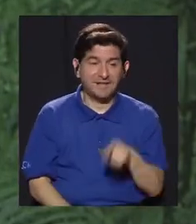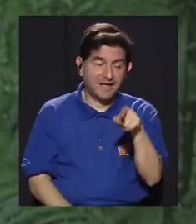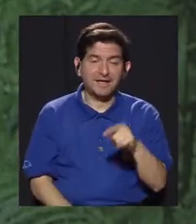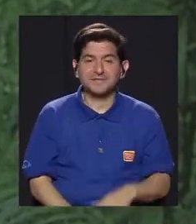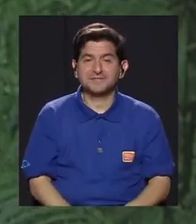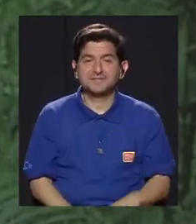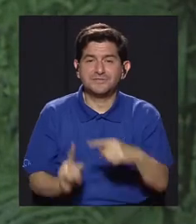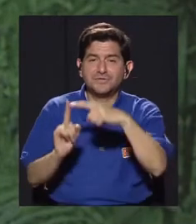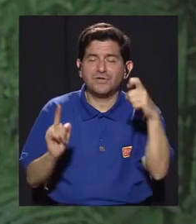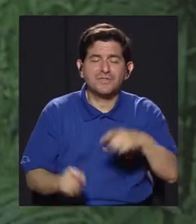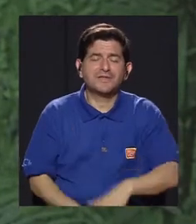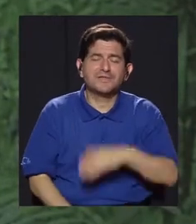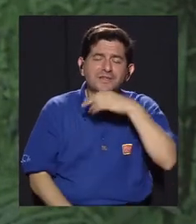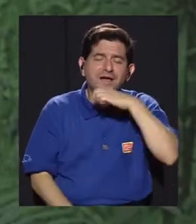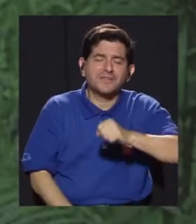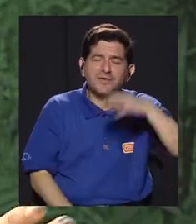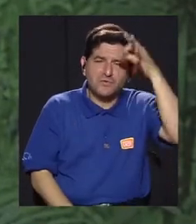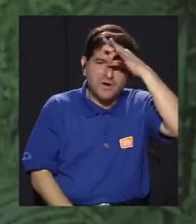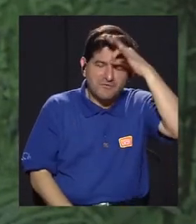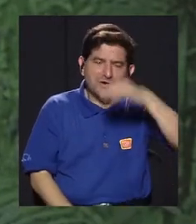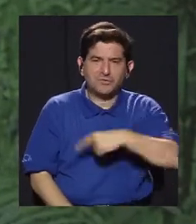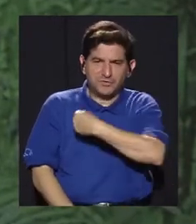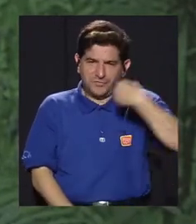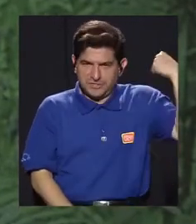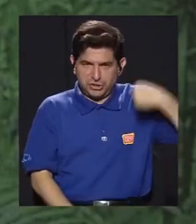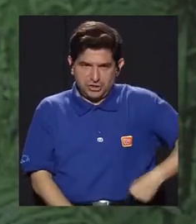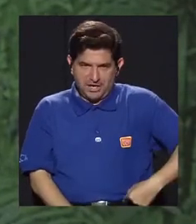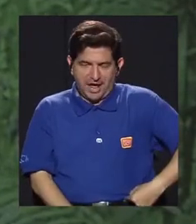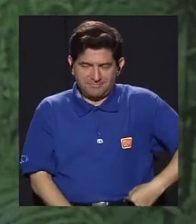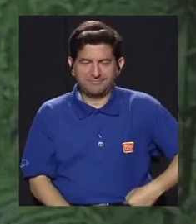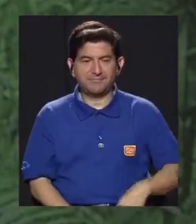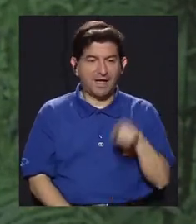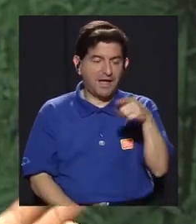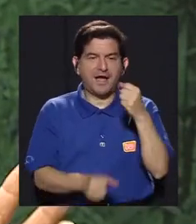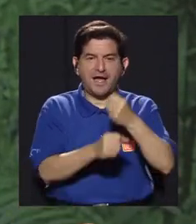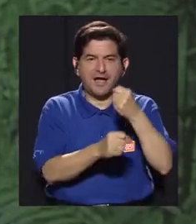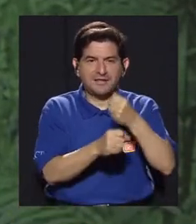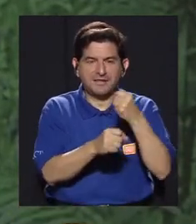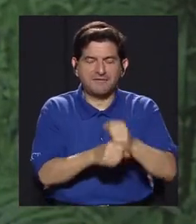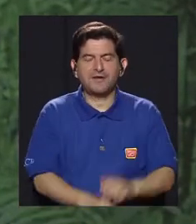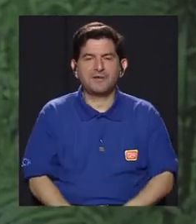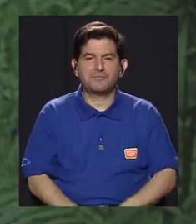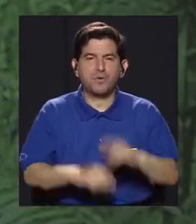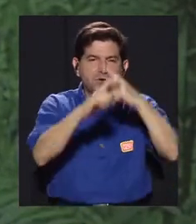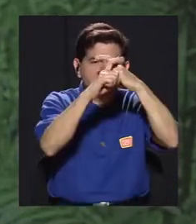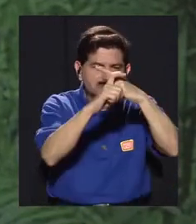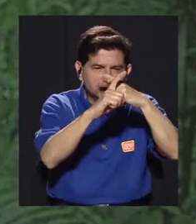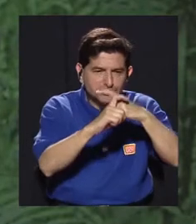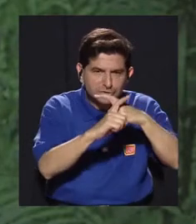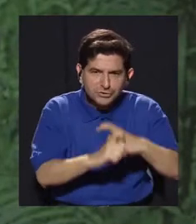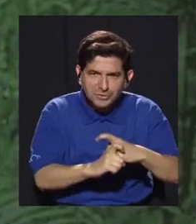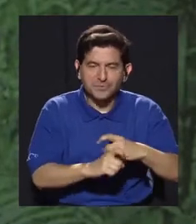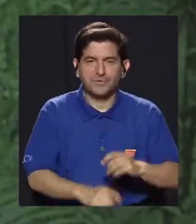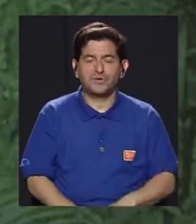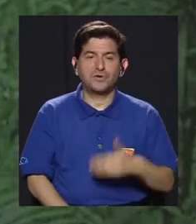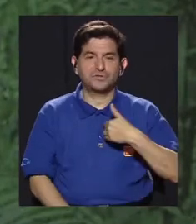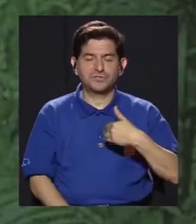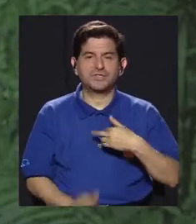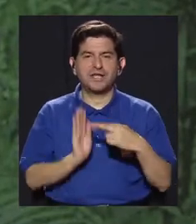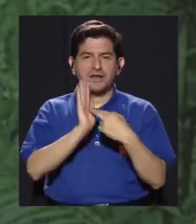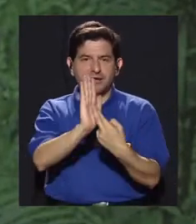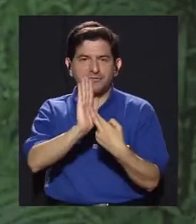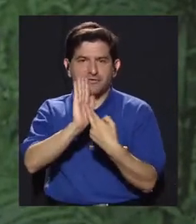ya que esto viene de la antigua filosofía china y en China se trabaja por los caracteres que son